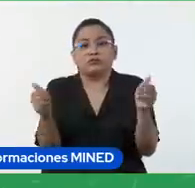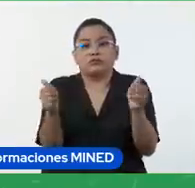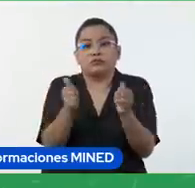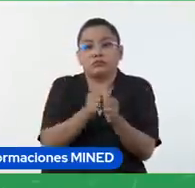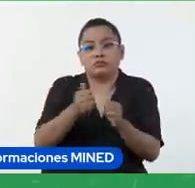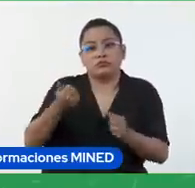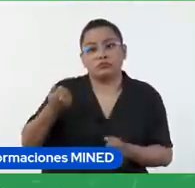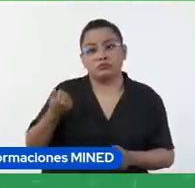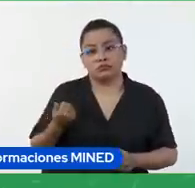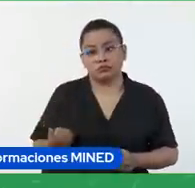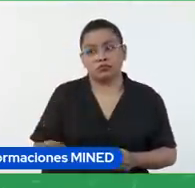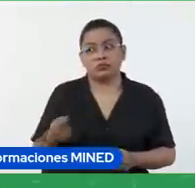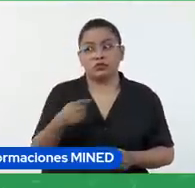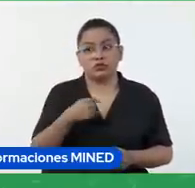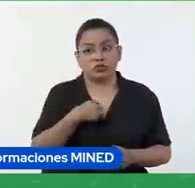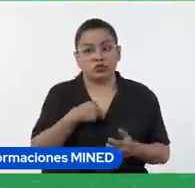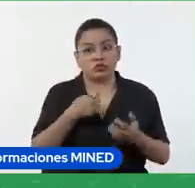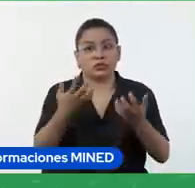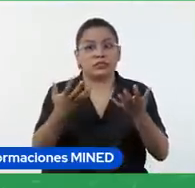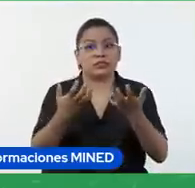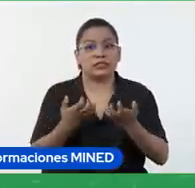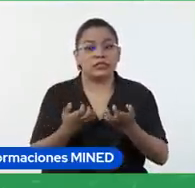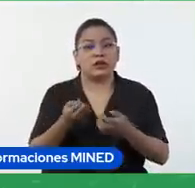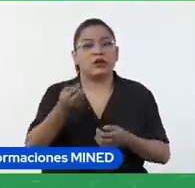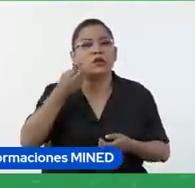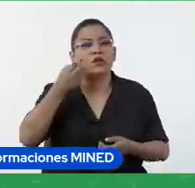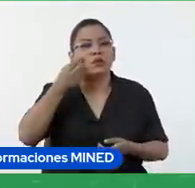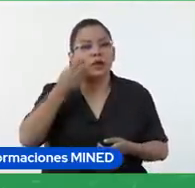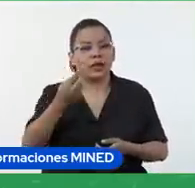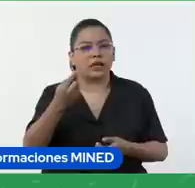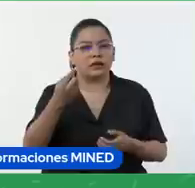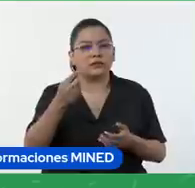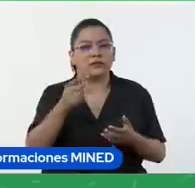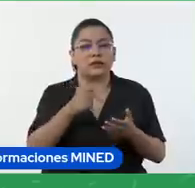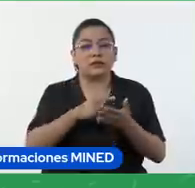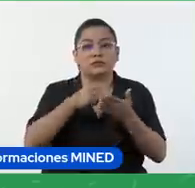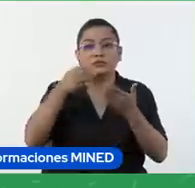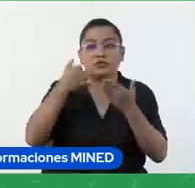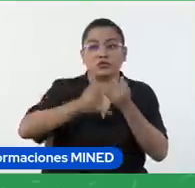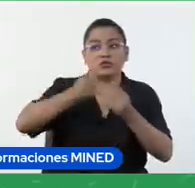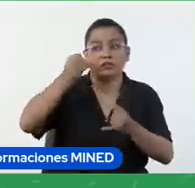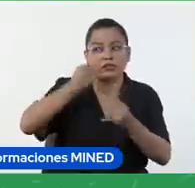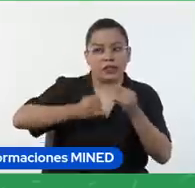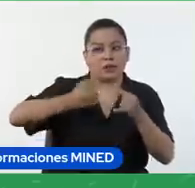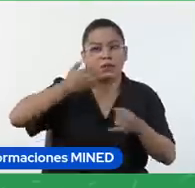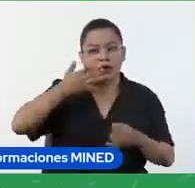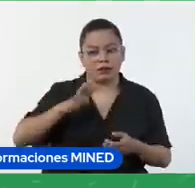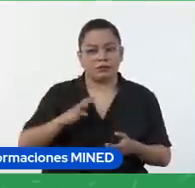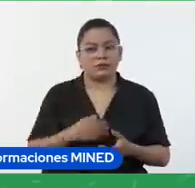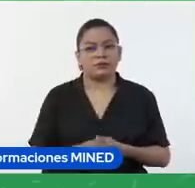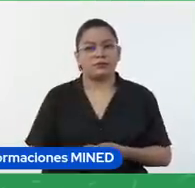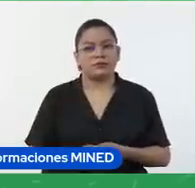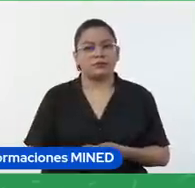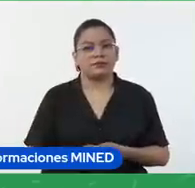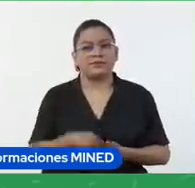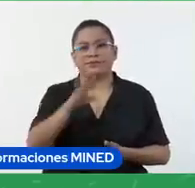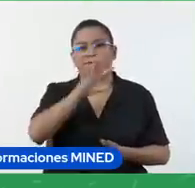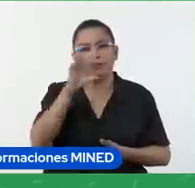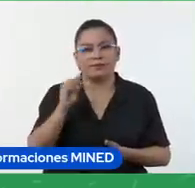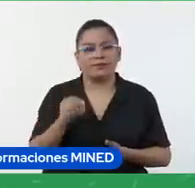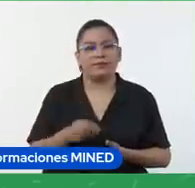quiero ver cuál va a ser el proyecto final el proyecto final de artes